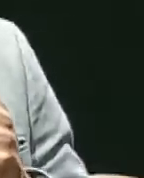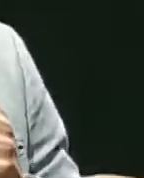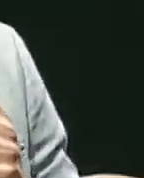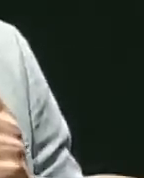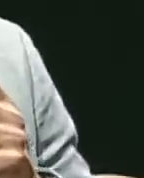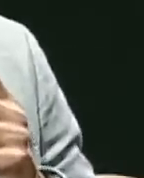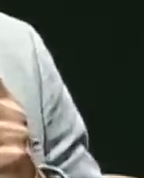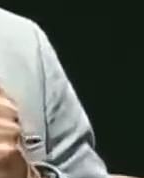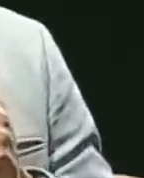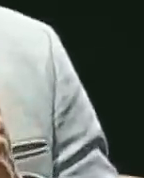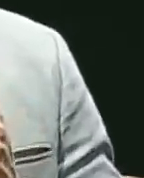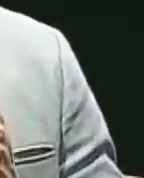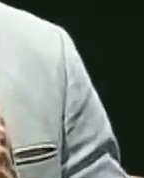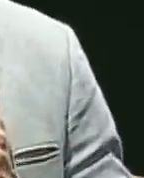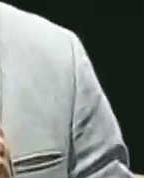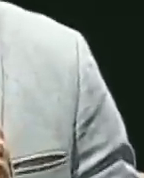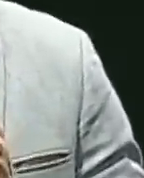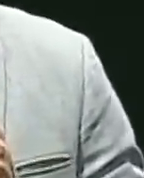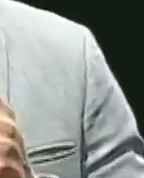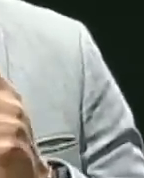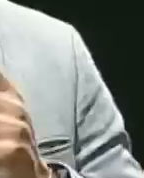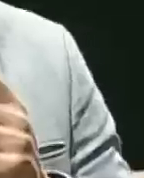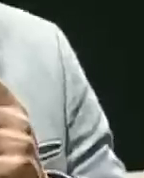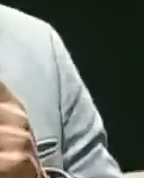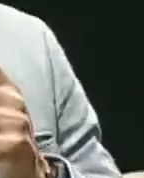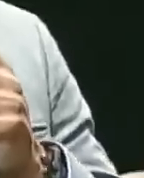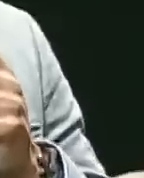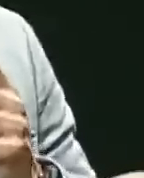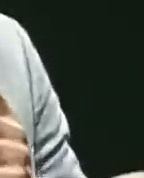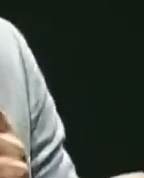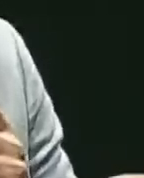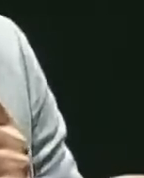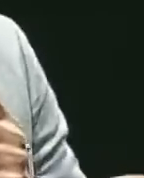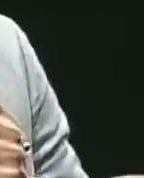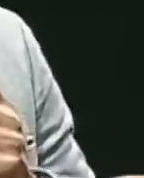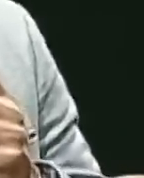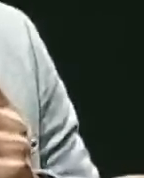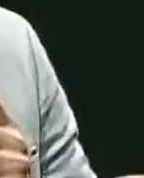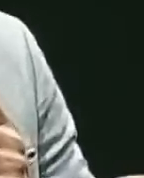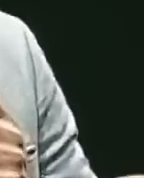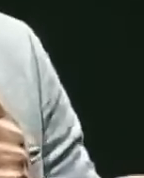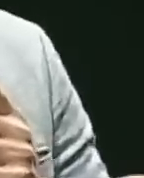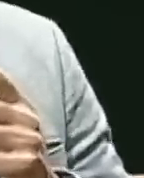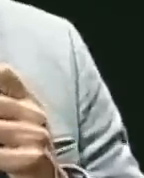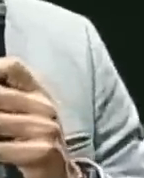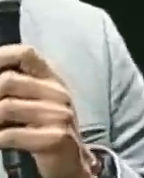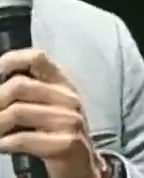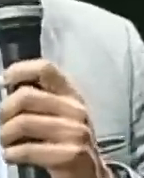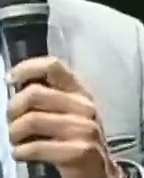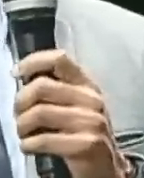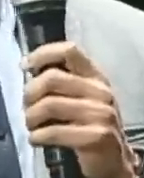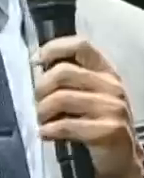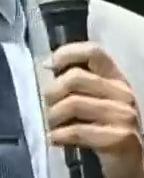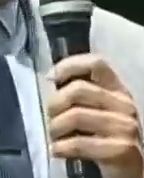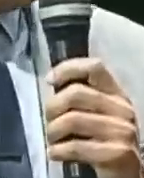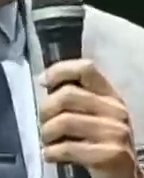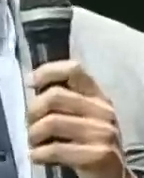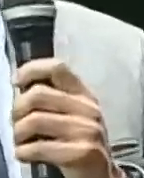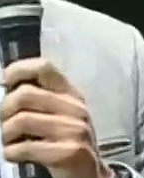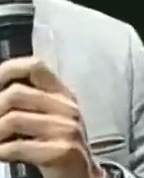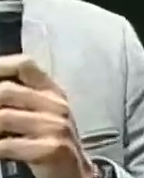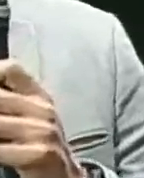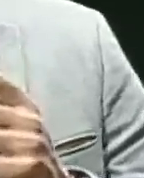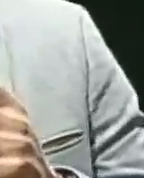plazo el plan de desarrollo y la superintendencia pueda en el territorio simplificar las respuestas inmediatas que los actores económicos